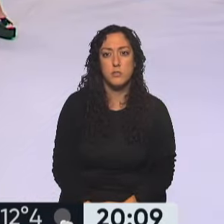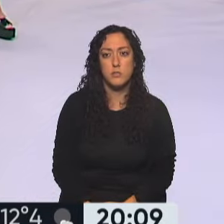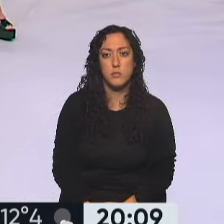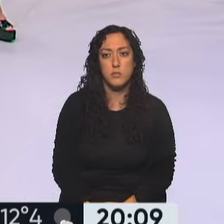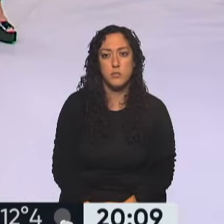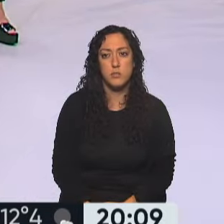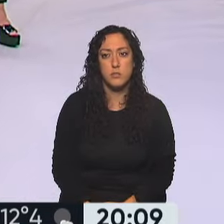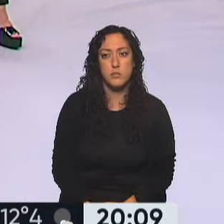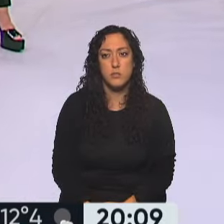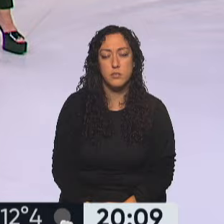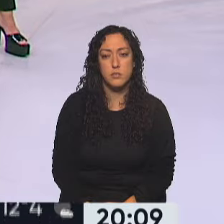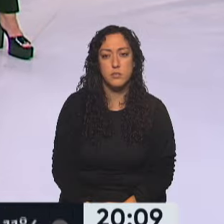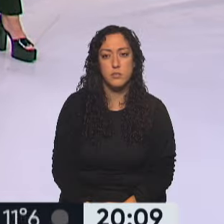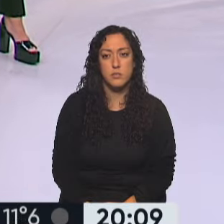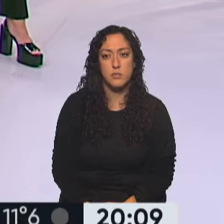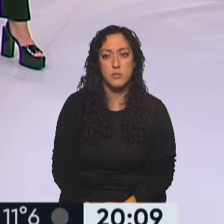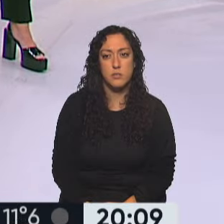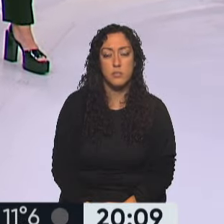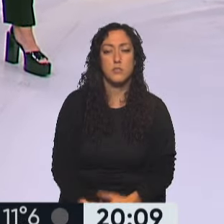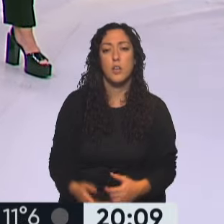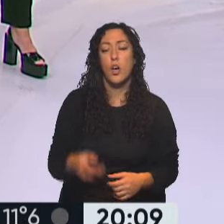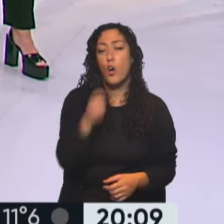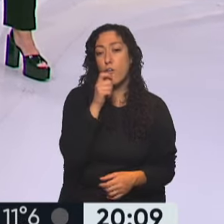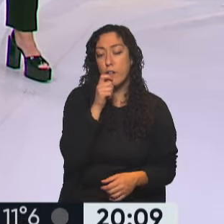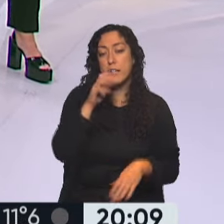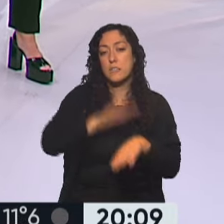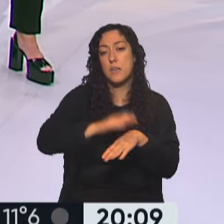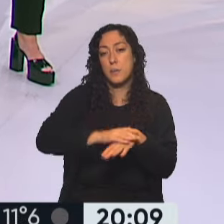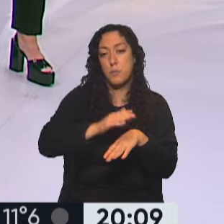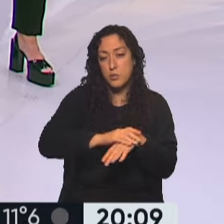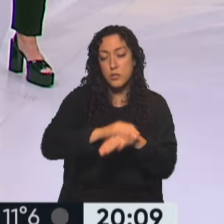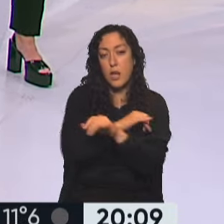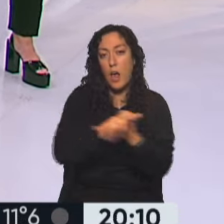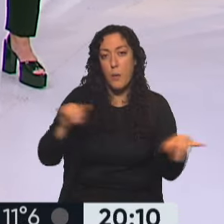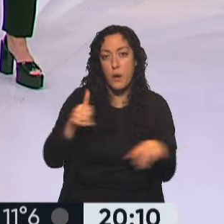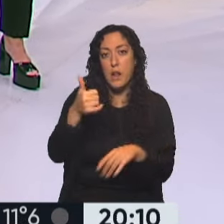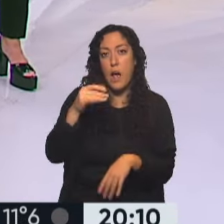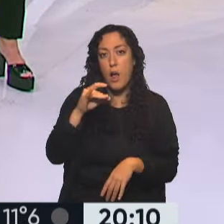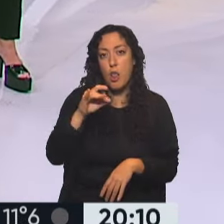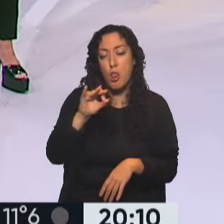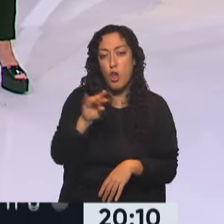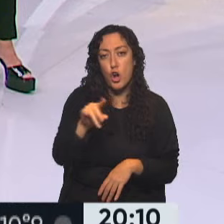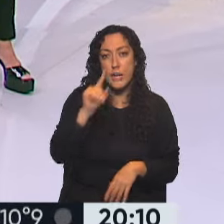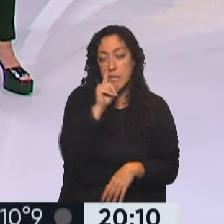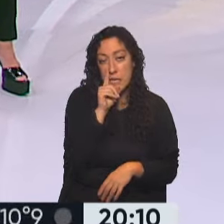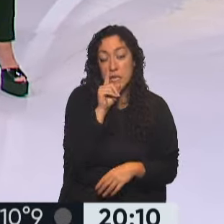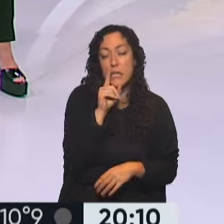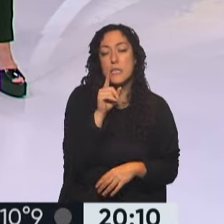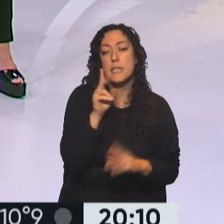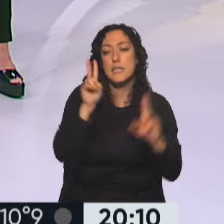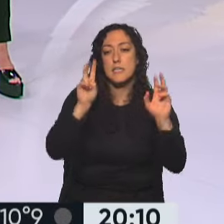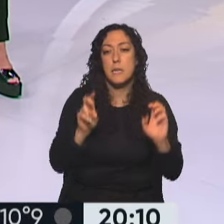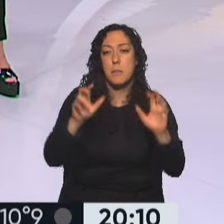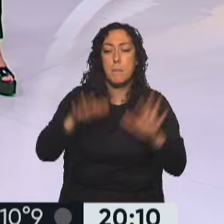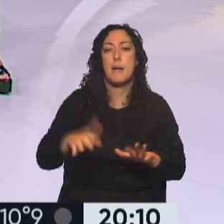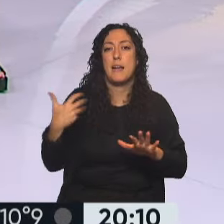Y respecto a este tema, en su habitual conferencia de prensa, el vocero presidencial Manuel Adorni se refirió al paro